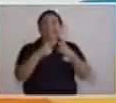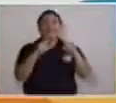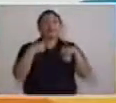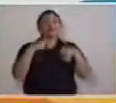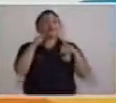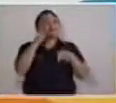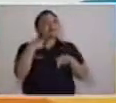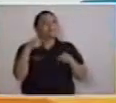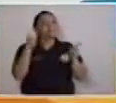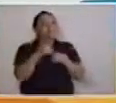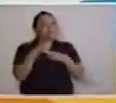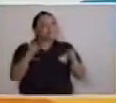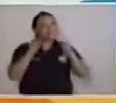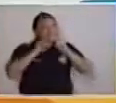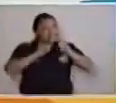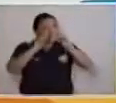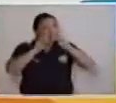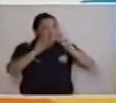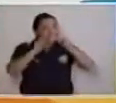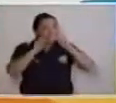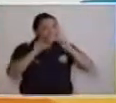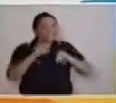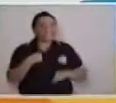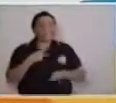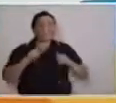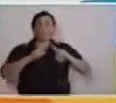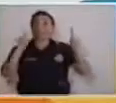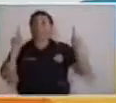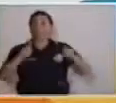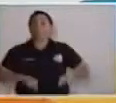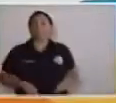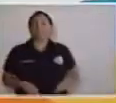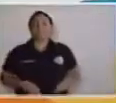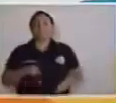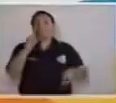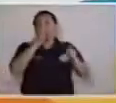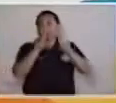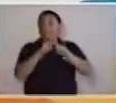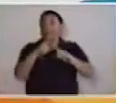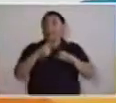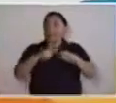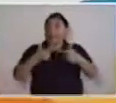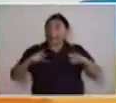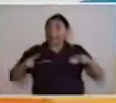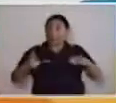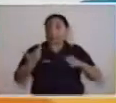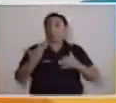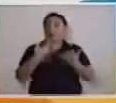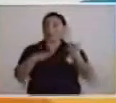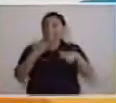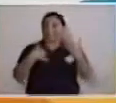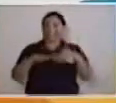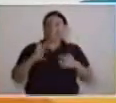se las vamos a enseñar, pero de una forma diferente. Con lengua de señas que nos enseñó nuestra amiga Carmen, la canción